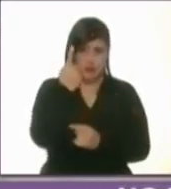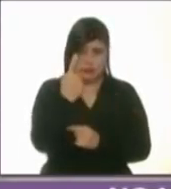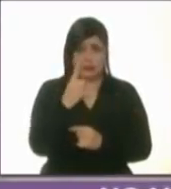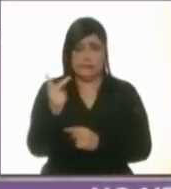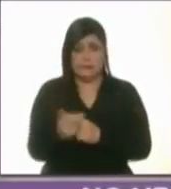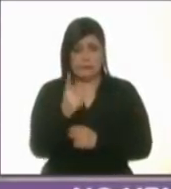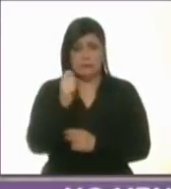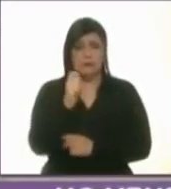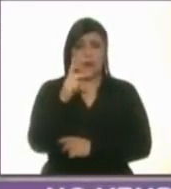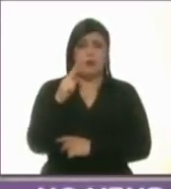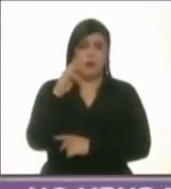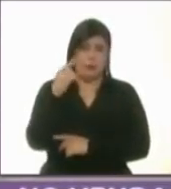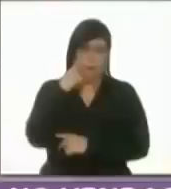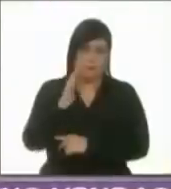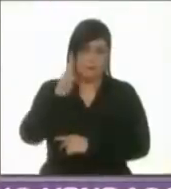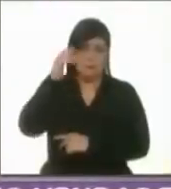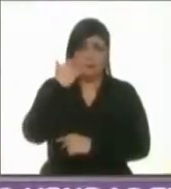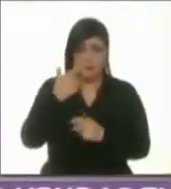Purificación, carpinteiro, adelante.